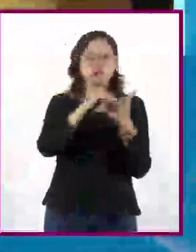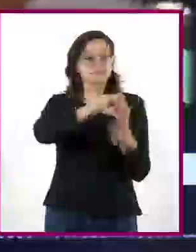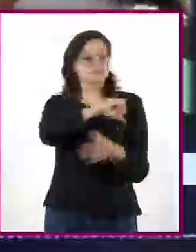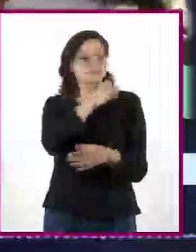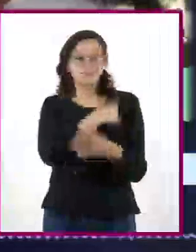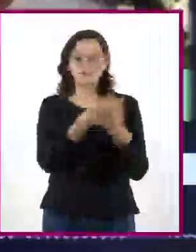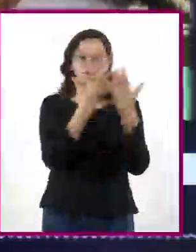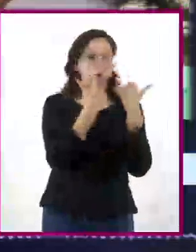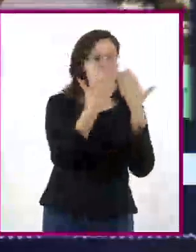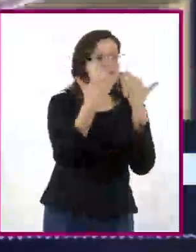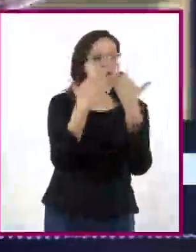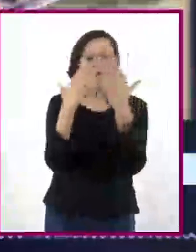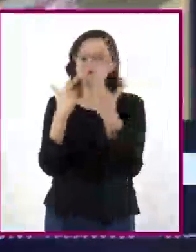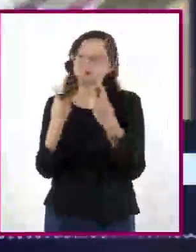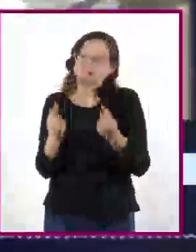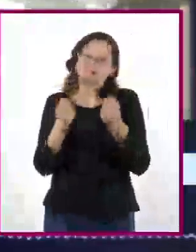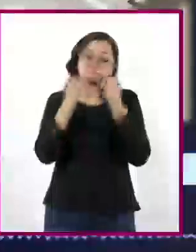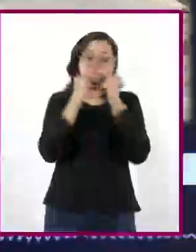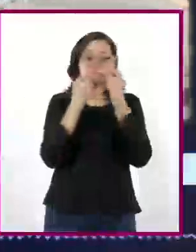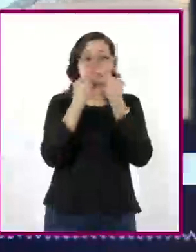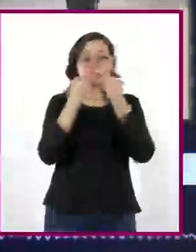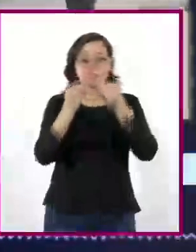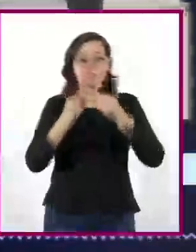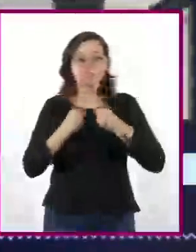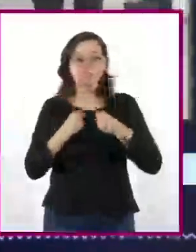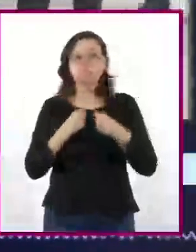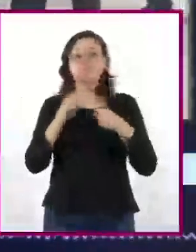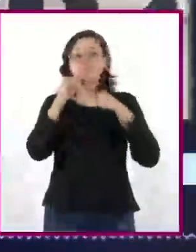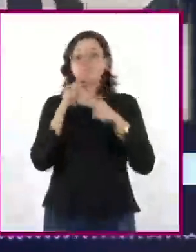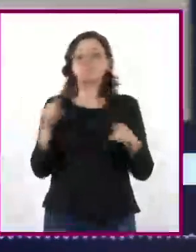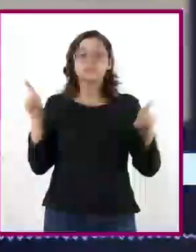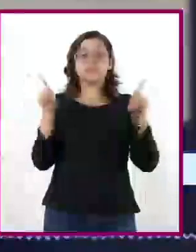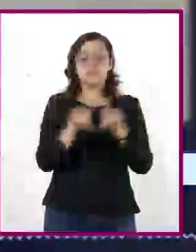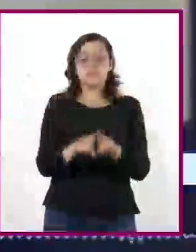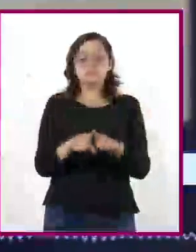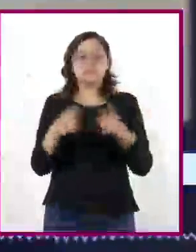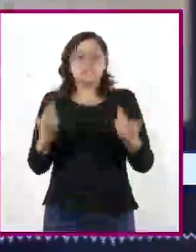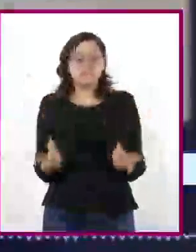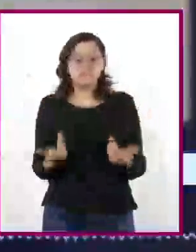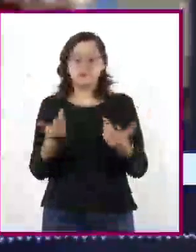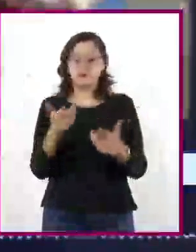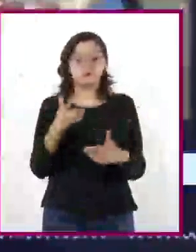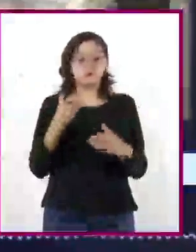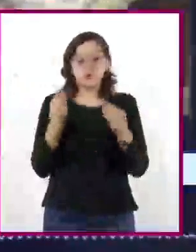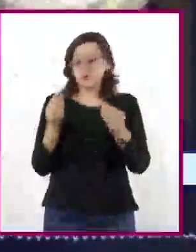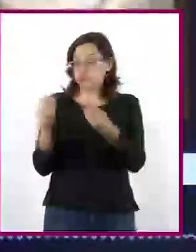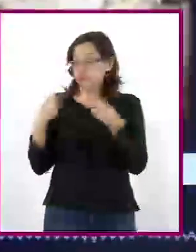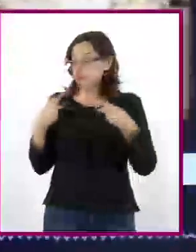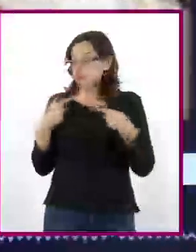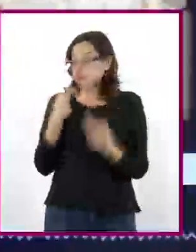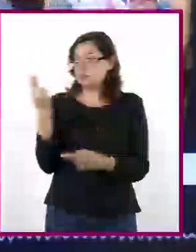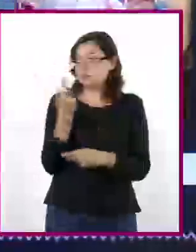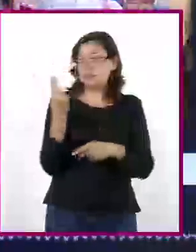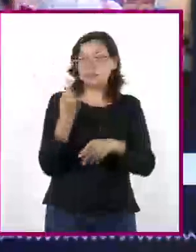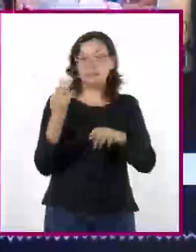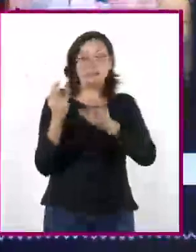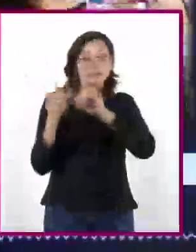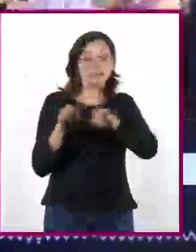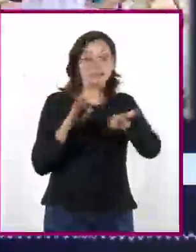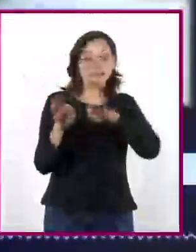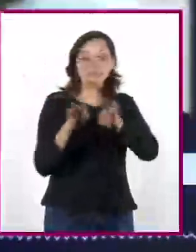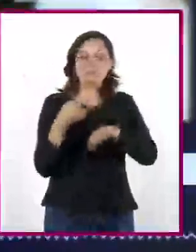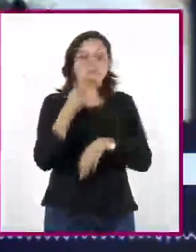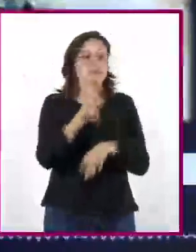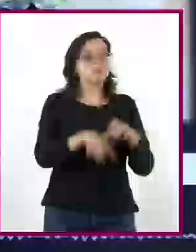salud. Asimismo, existe una alta oferta de trabajadores para ocupar un reducido número de puestos de trabajo. Esto conlleva al